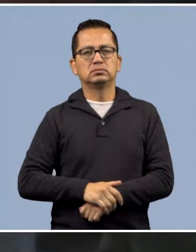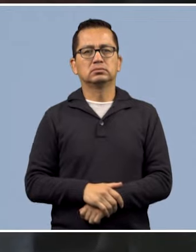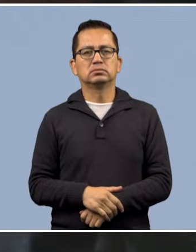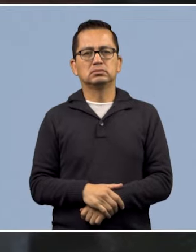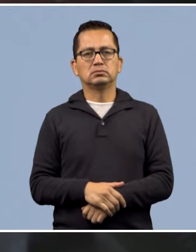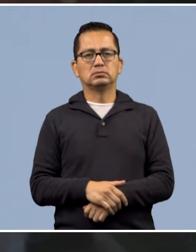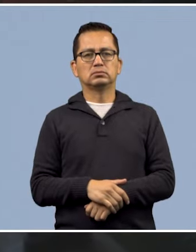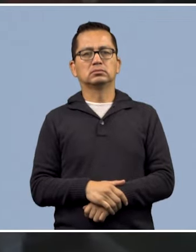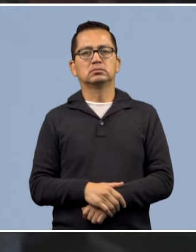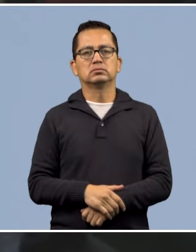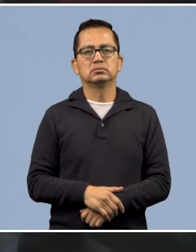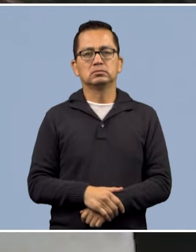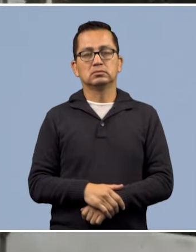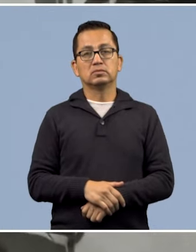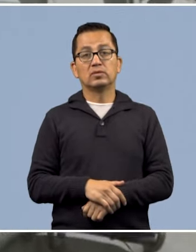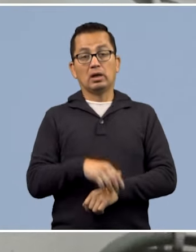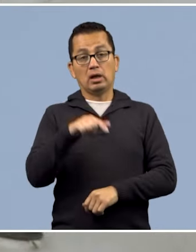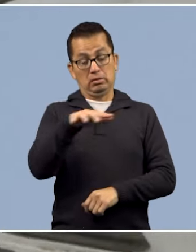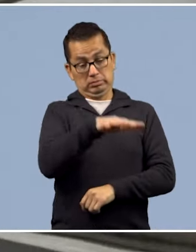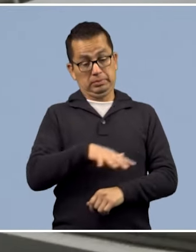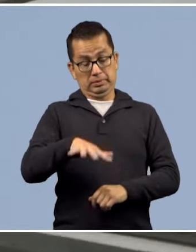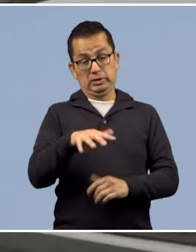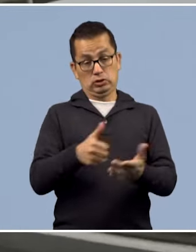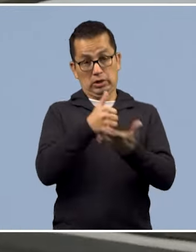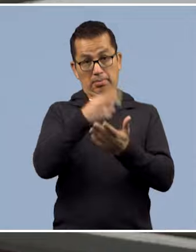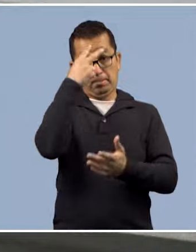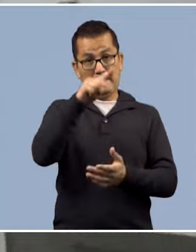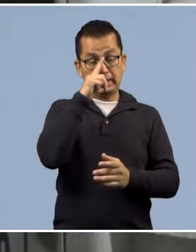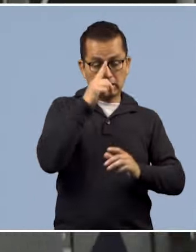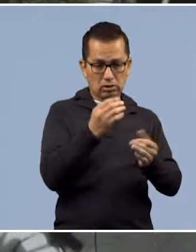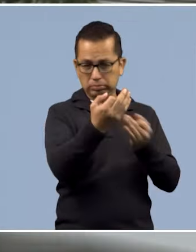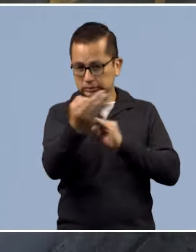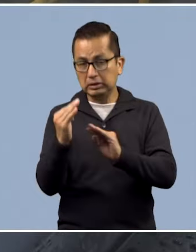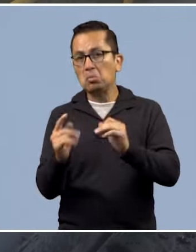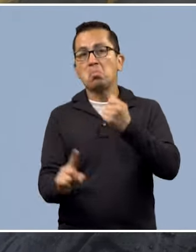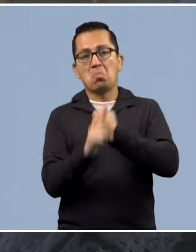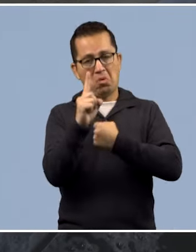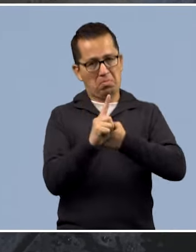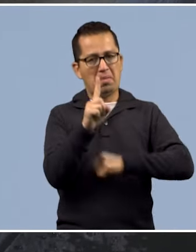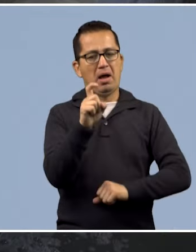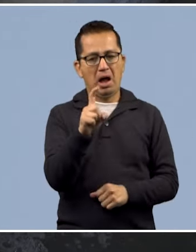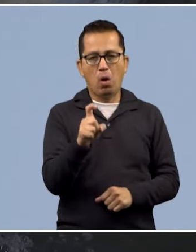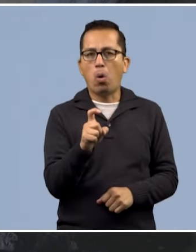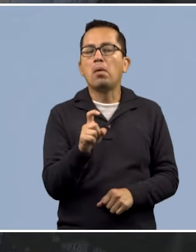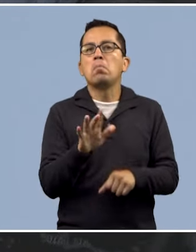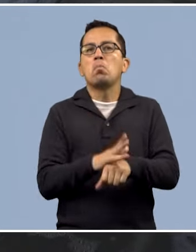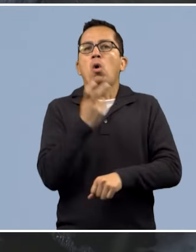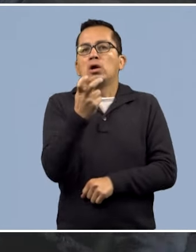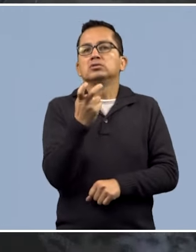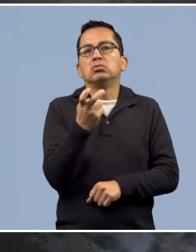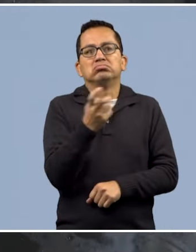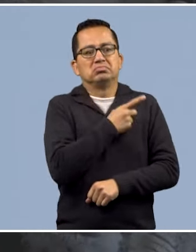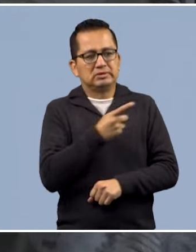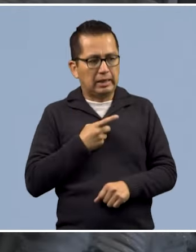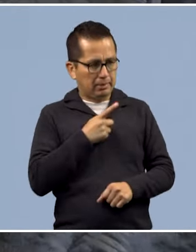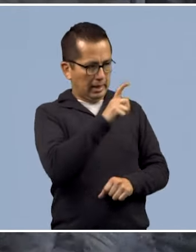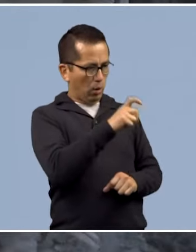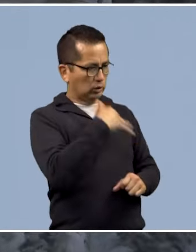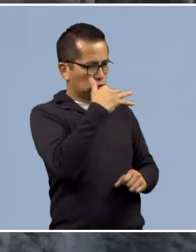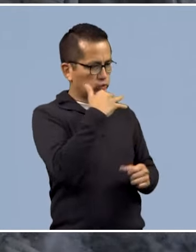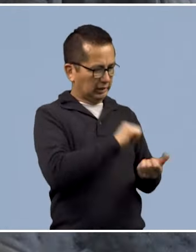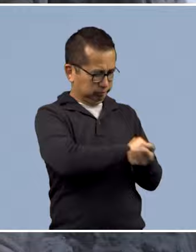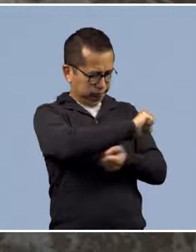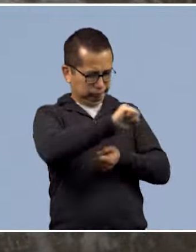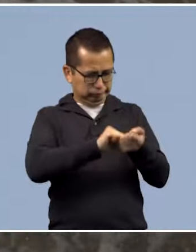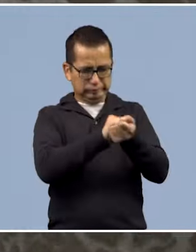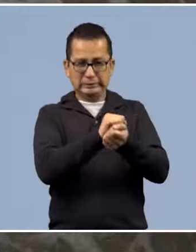Ante la crisis del agua que han afectado a la zona metropolitana del Valle de México, una gran alternativa es el tratamiento de aguas residuales.